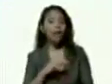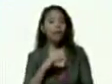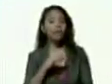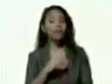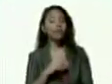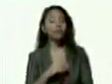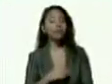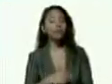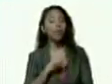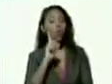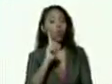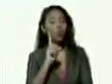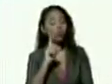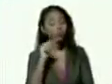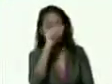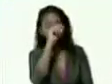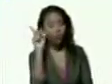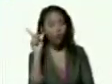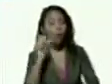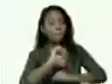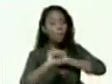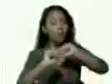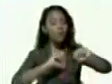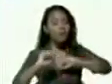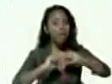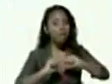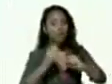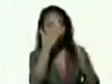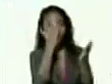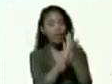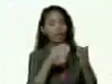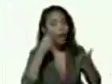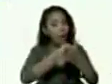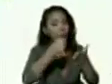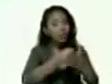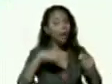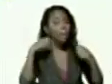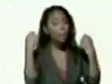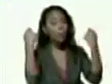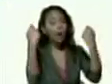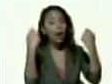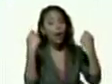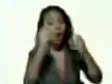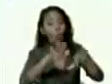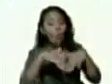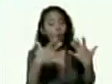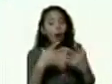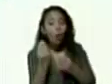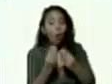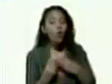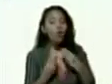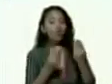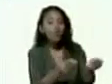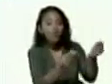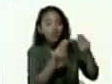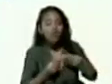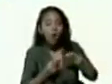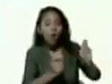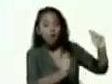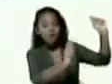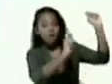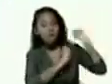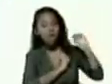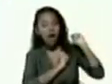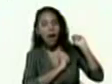un partido de movimiento y un partido al frente de las luchas populares tal cual como nos lo dejó nuestro comandante eterno hubo